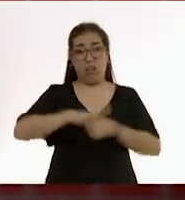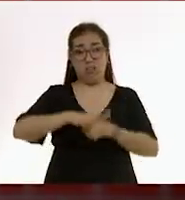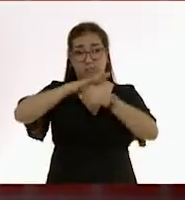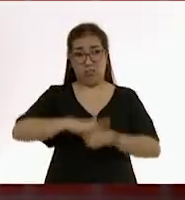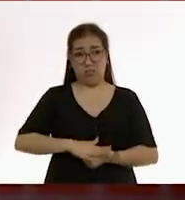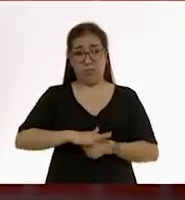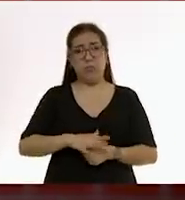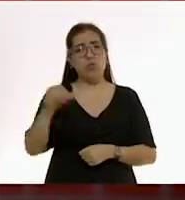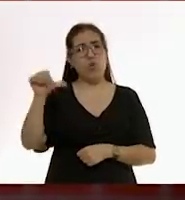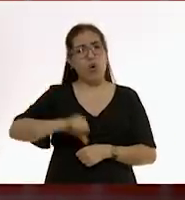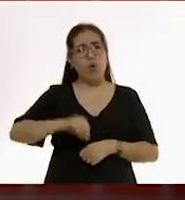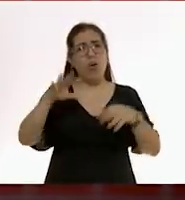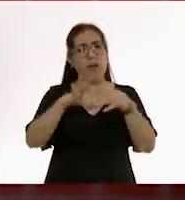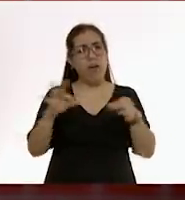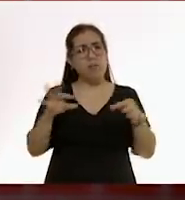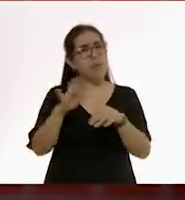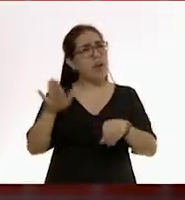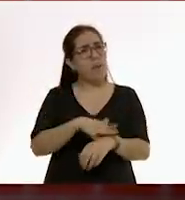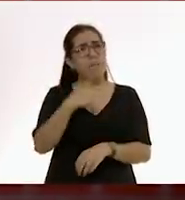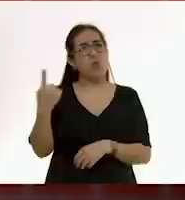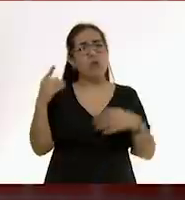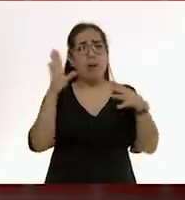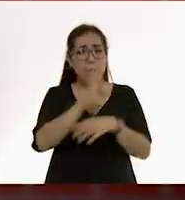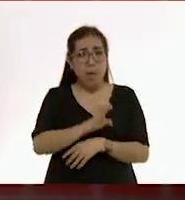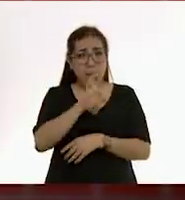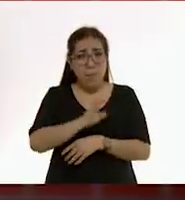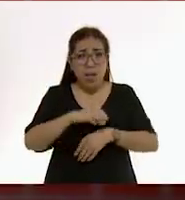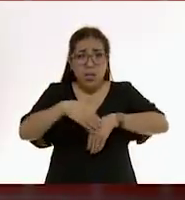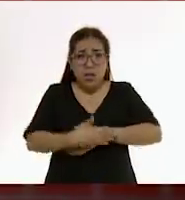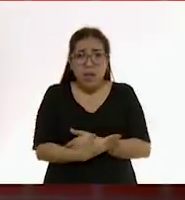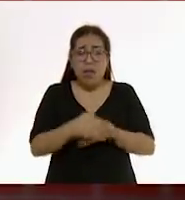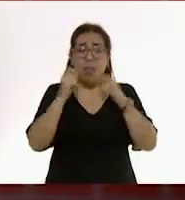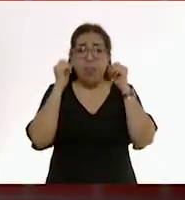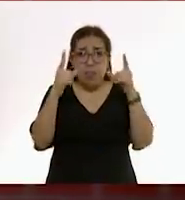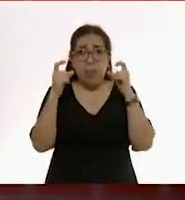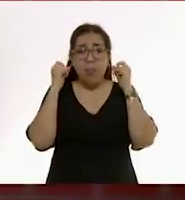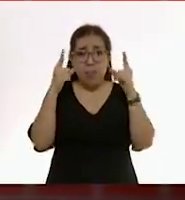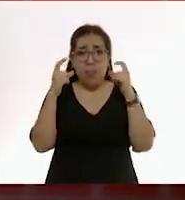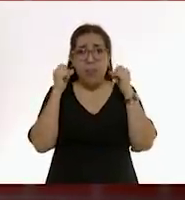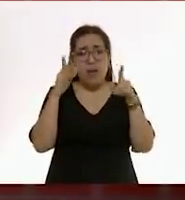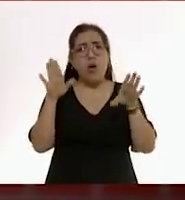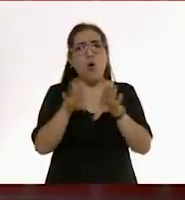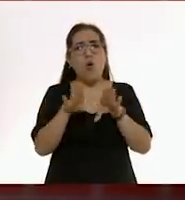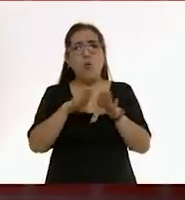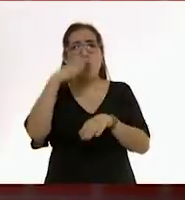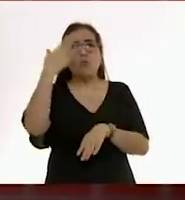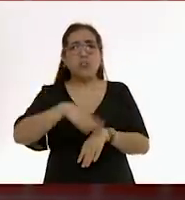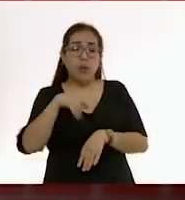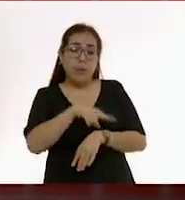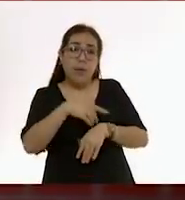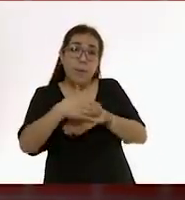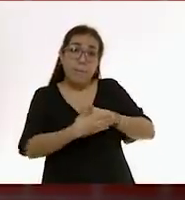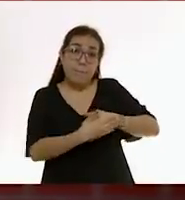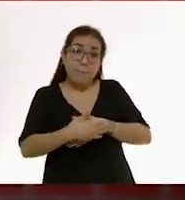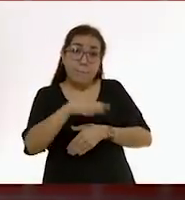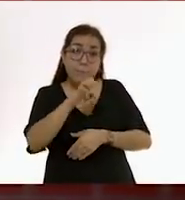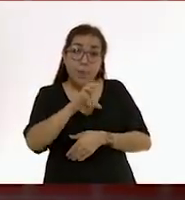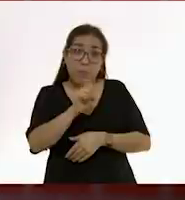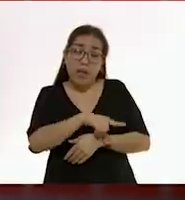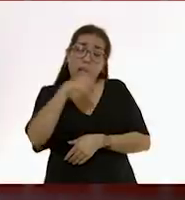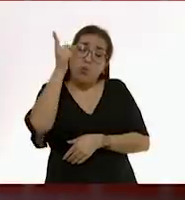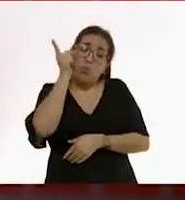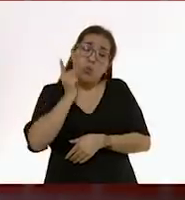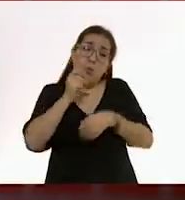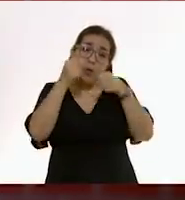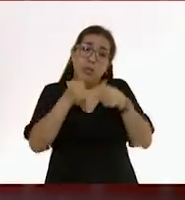explicar por qué los bebés se despiertan constantemente, cómo asegurarte de que tu bebé duerma seguro y te daremos consejos